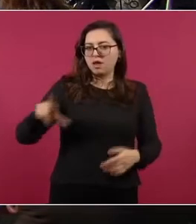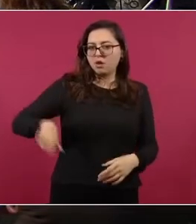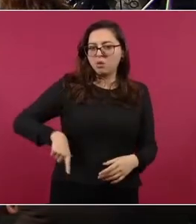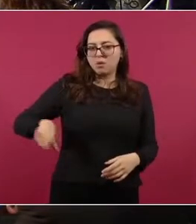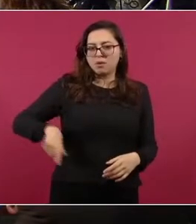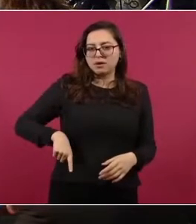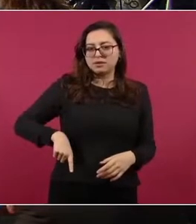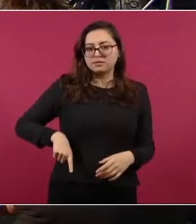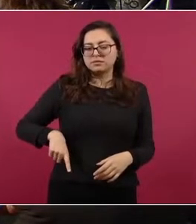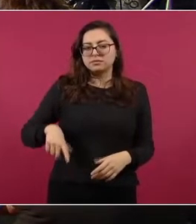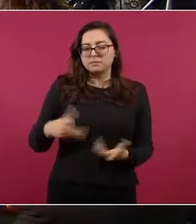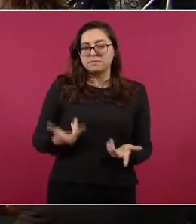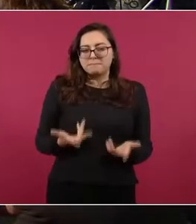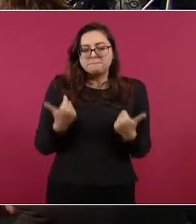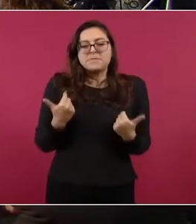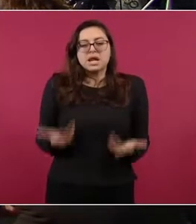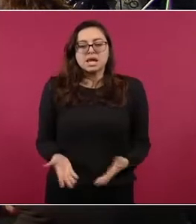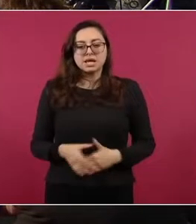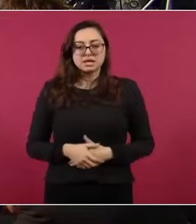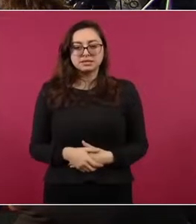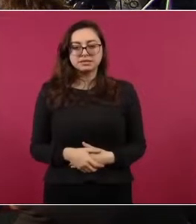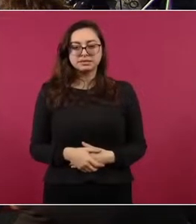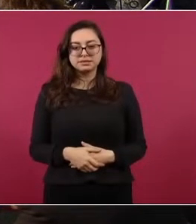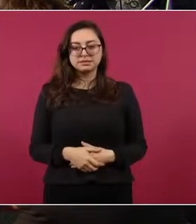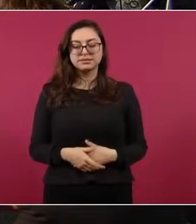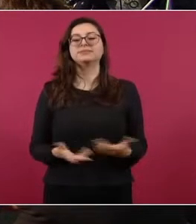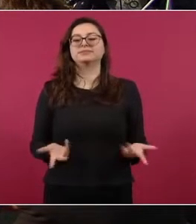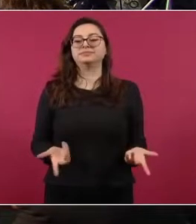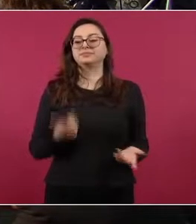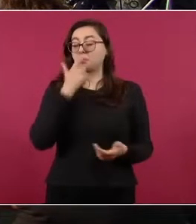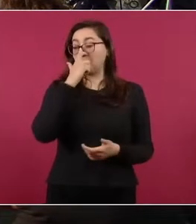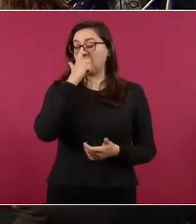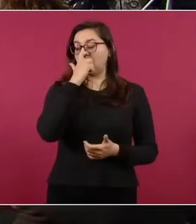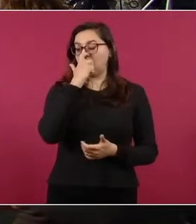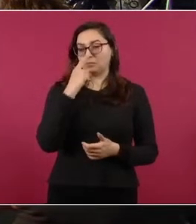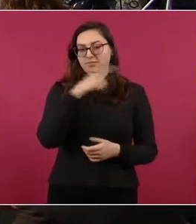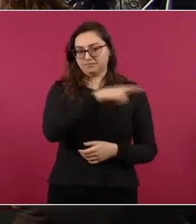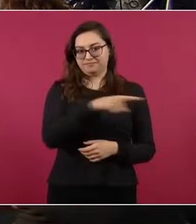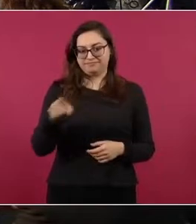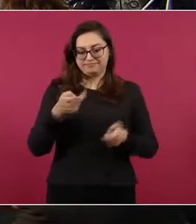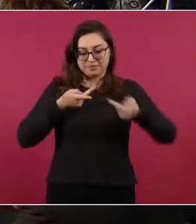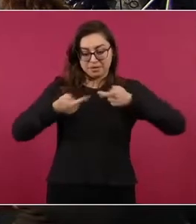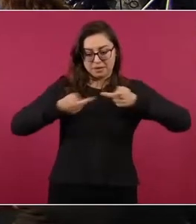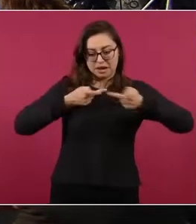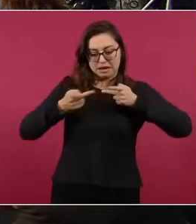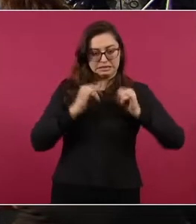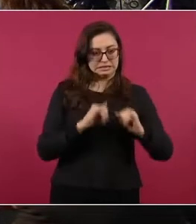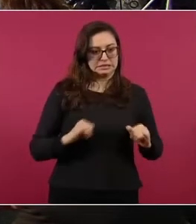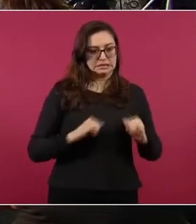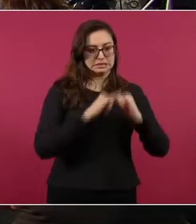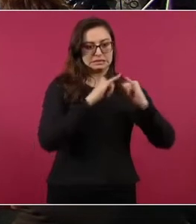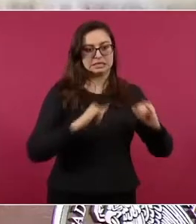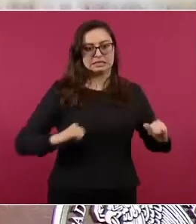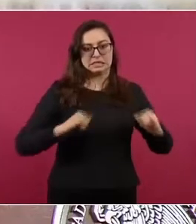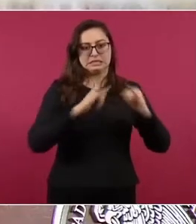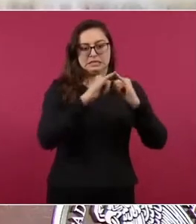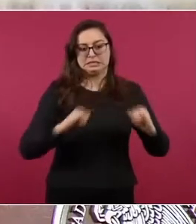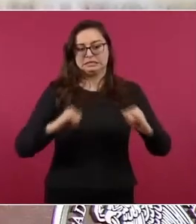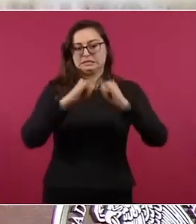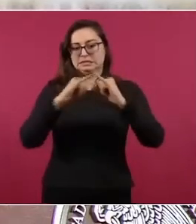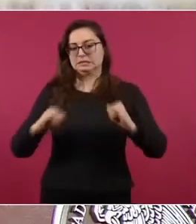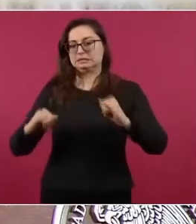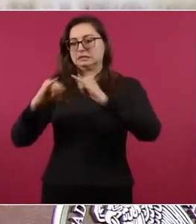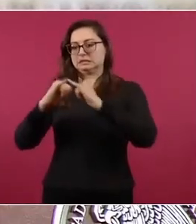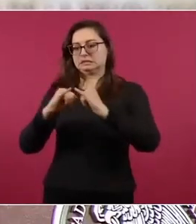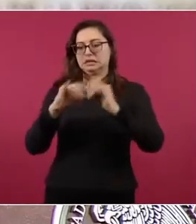que no fuese empleado de los potentados, de